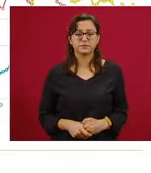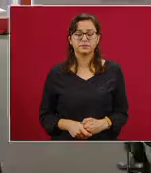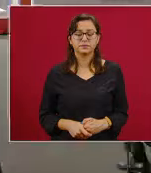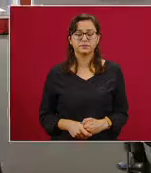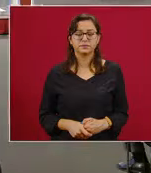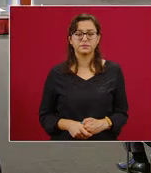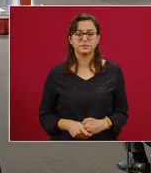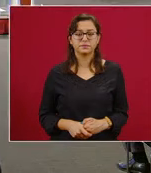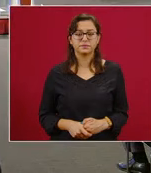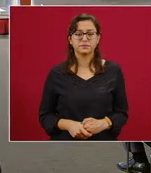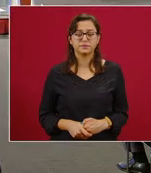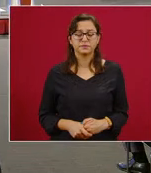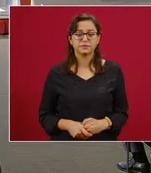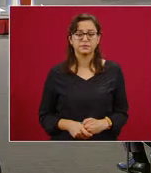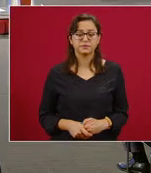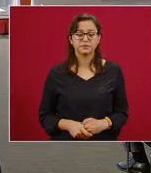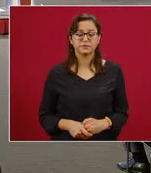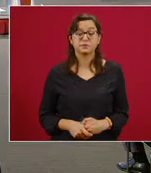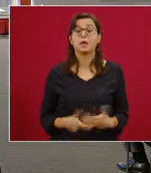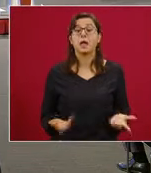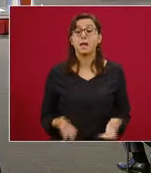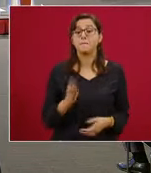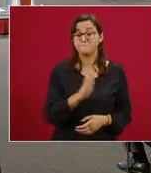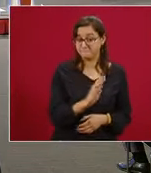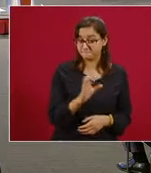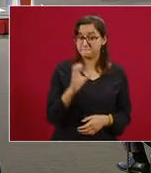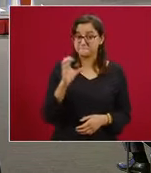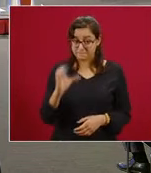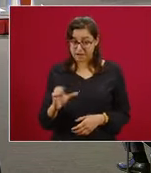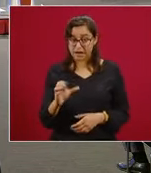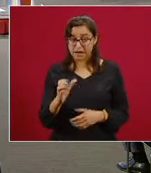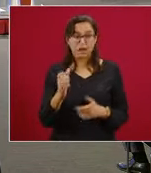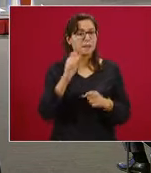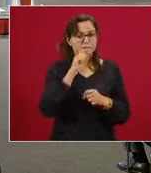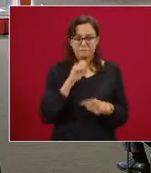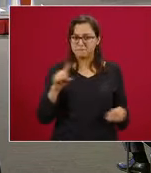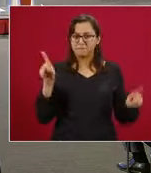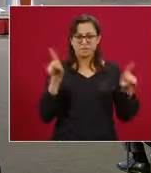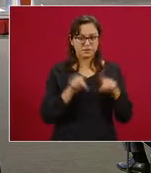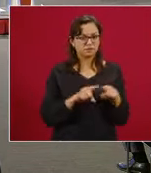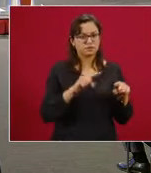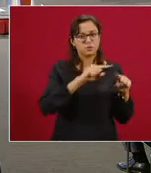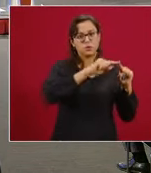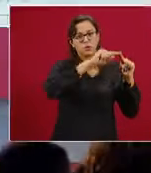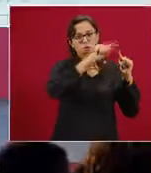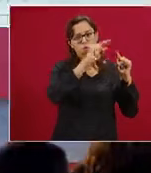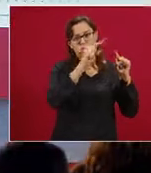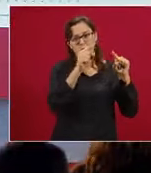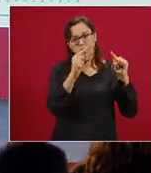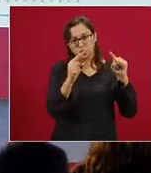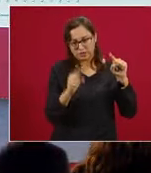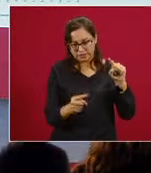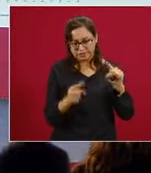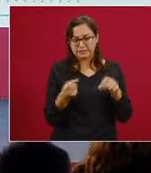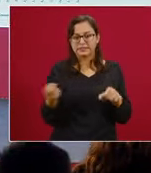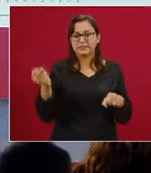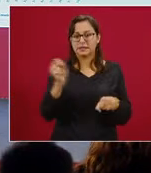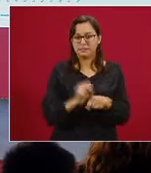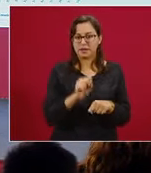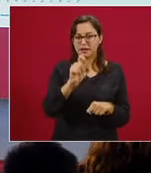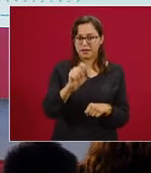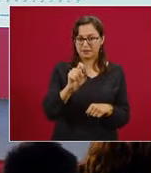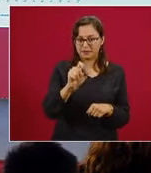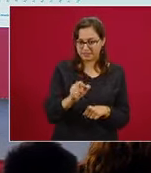Baja California, tenemos también una curva que ascendió hasta la semana 26, la segunda semana, la primera semana de